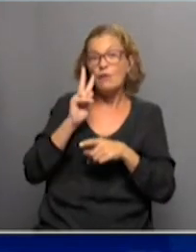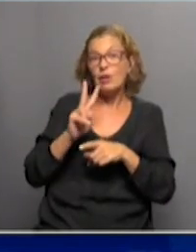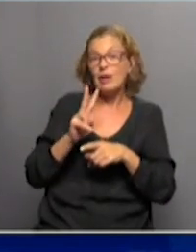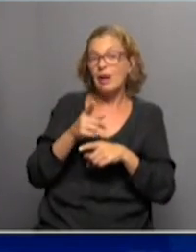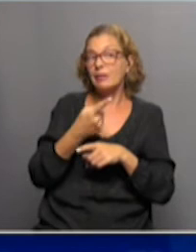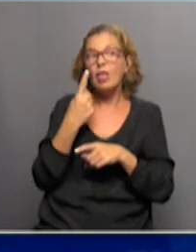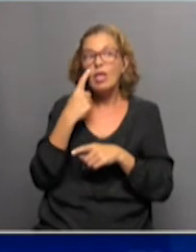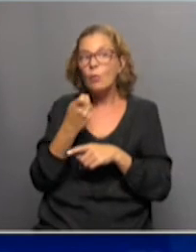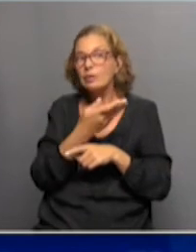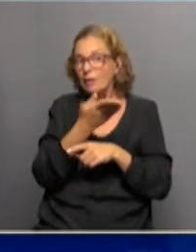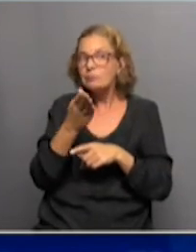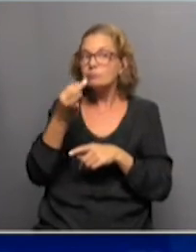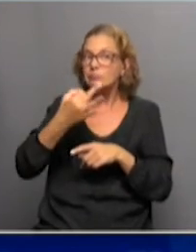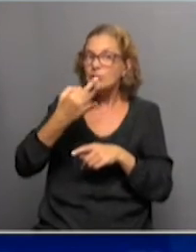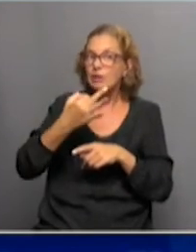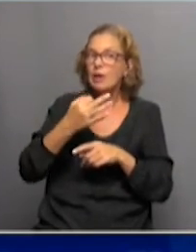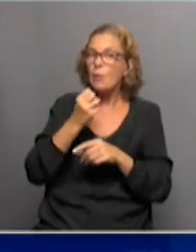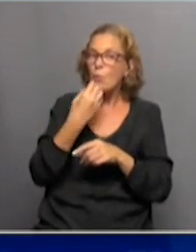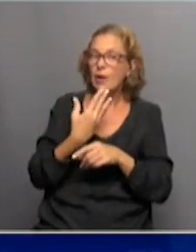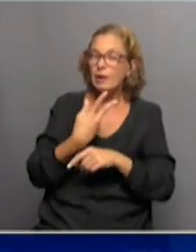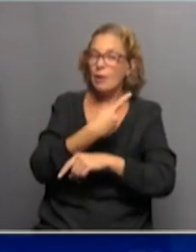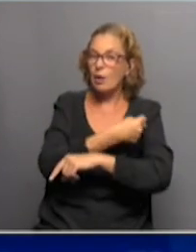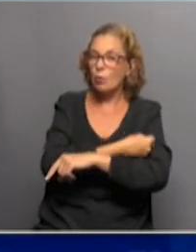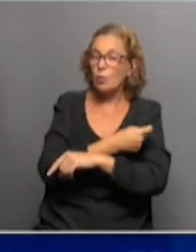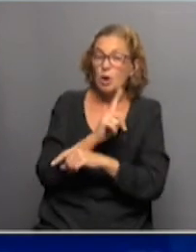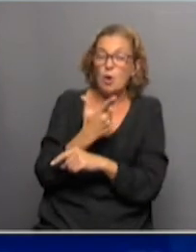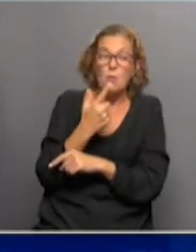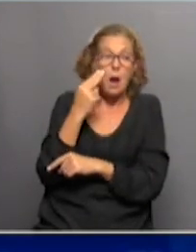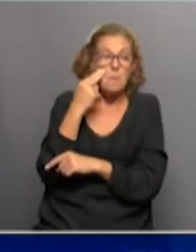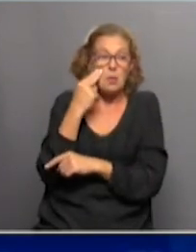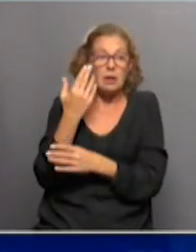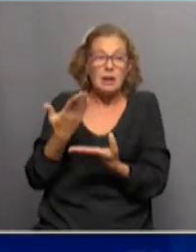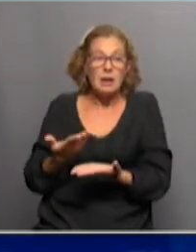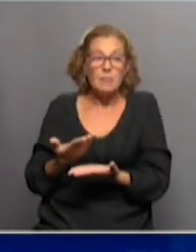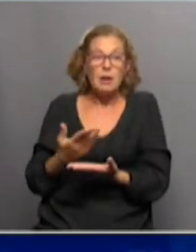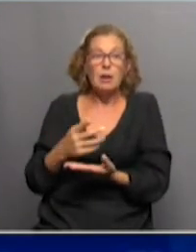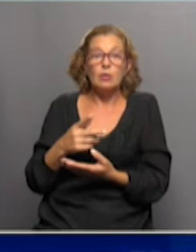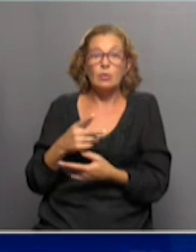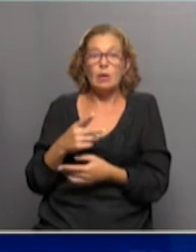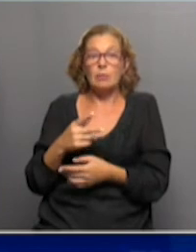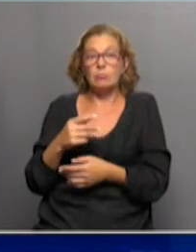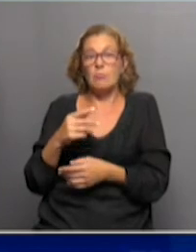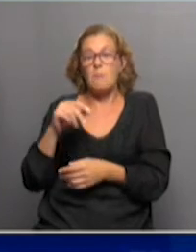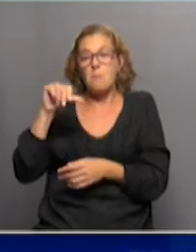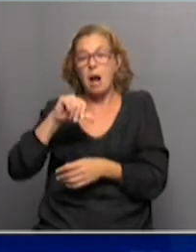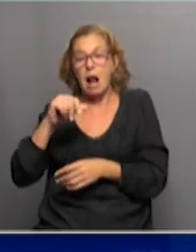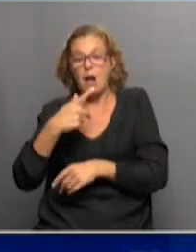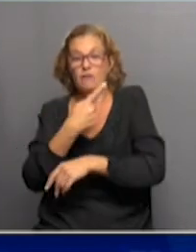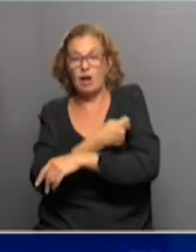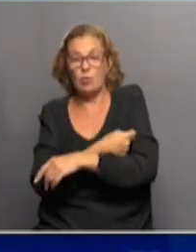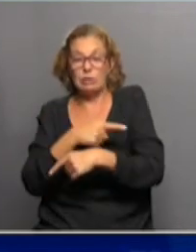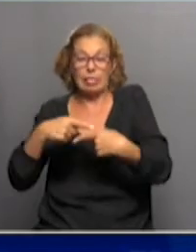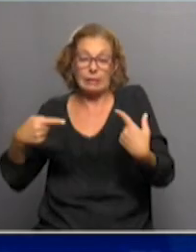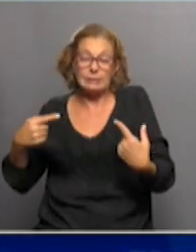observe, que realmente funciona, que no hay problemas, no hay efectos graves en la vacunación,